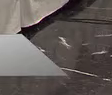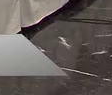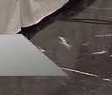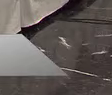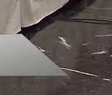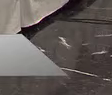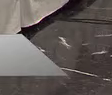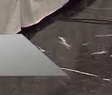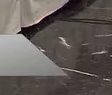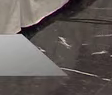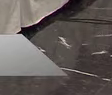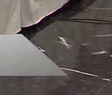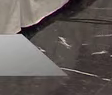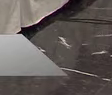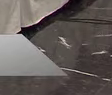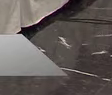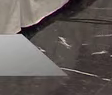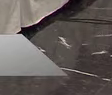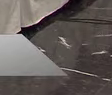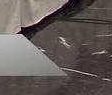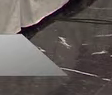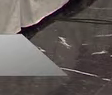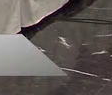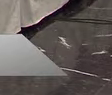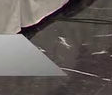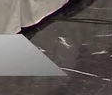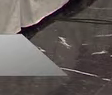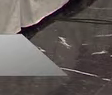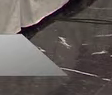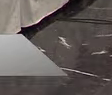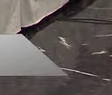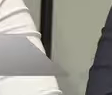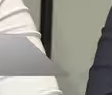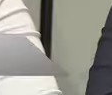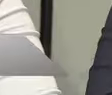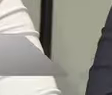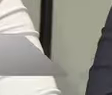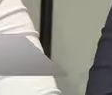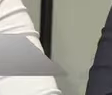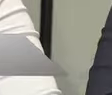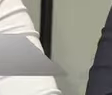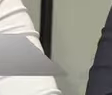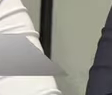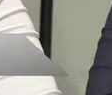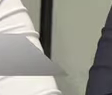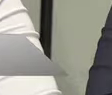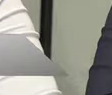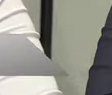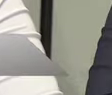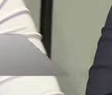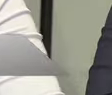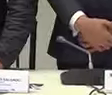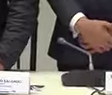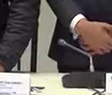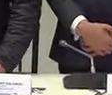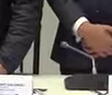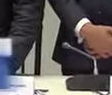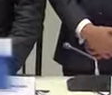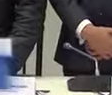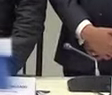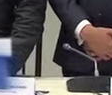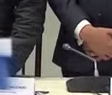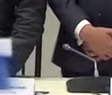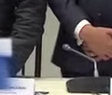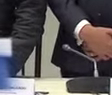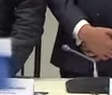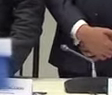la mesa legislativa recomienda el inicio del juicio político. María José Carrión es la titular de la Comisión de Fiscalización. Hemos